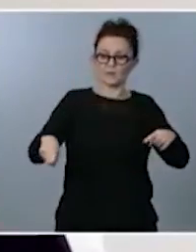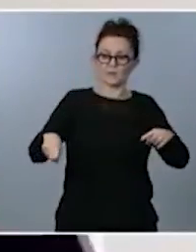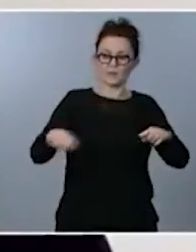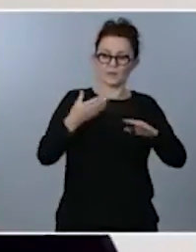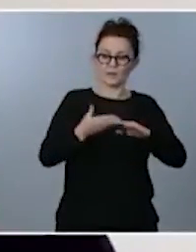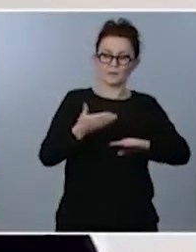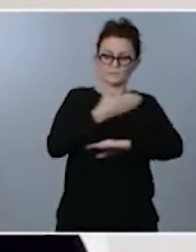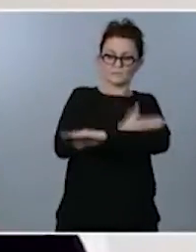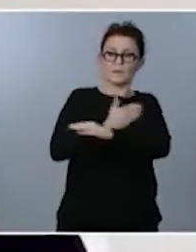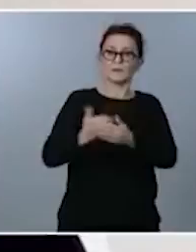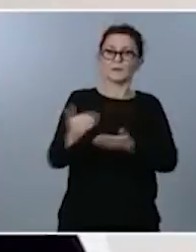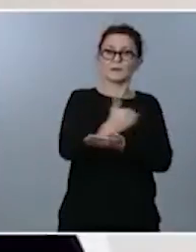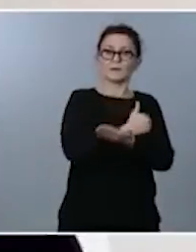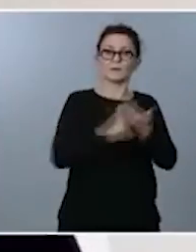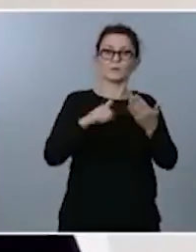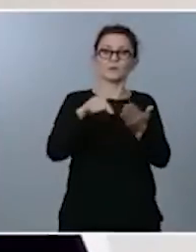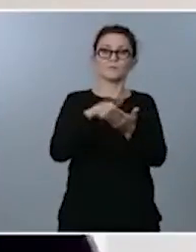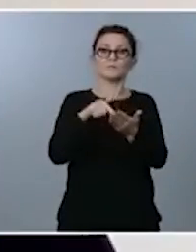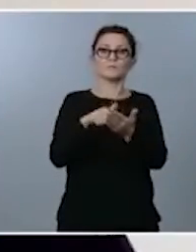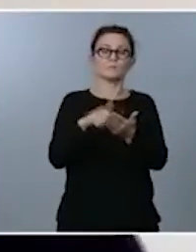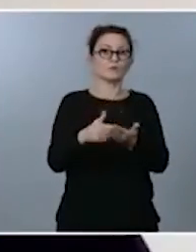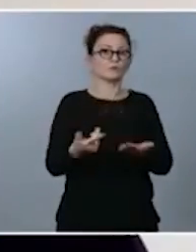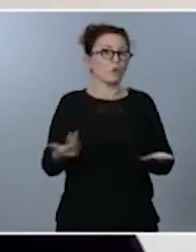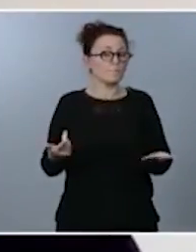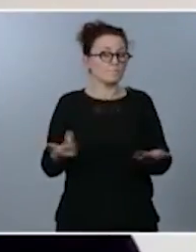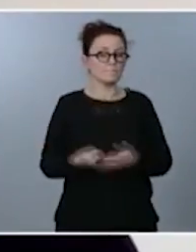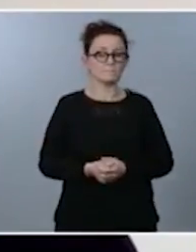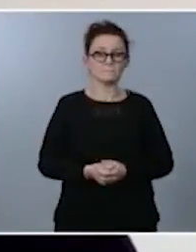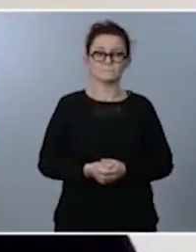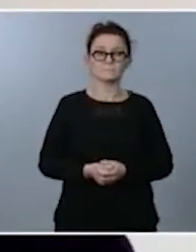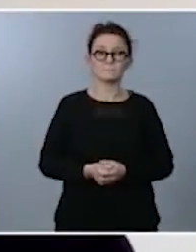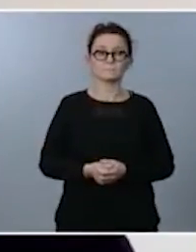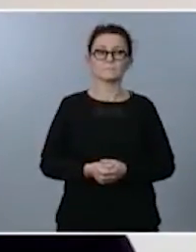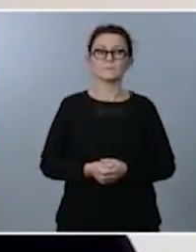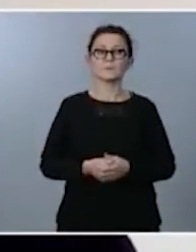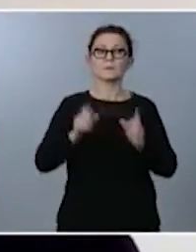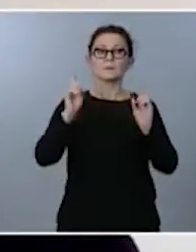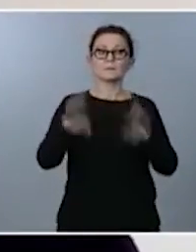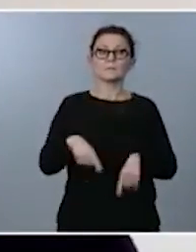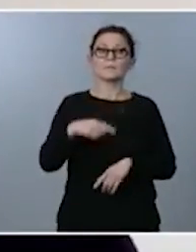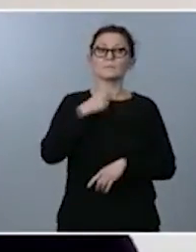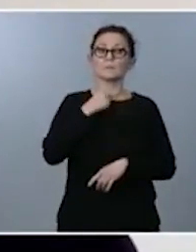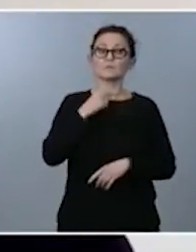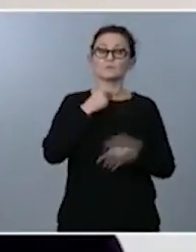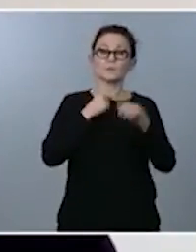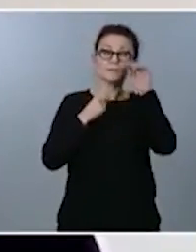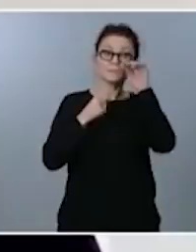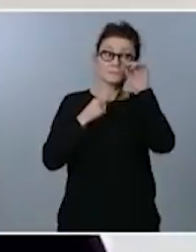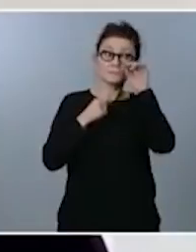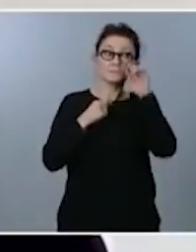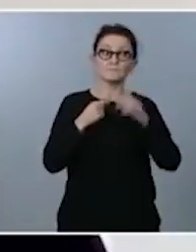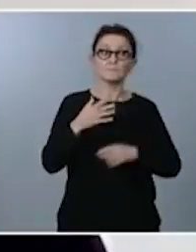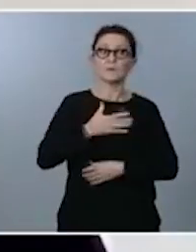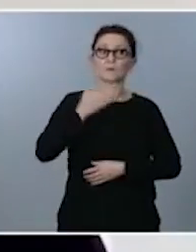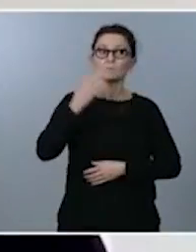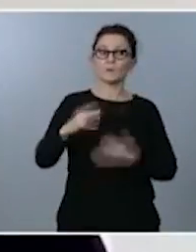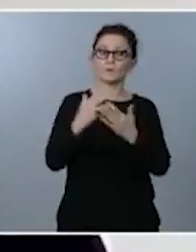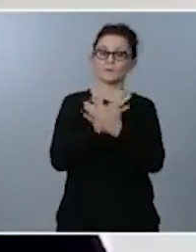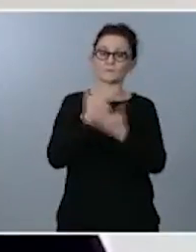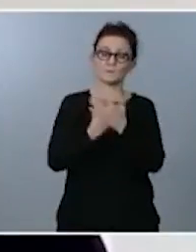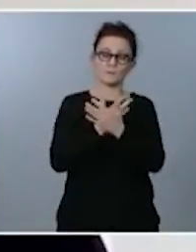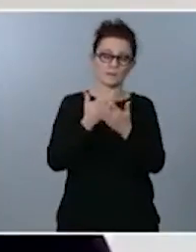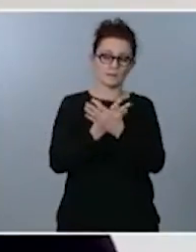recaudación de este impuesto y luego me gustaría si os podría detallar en el tema de la armonización del impuesto de